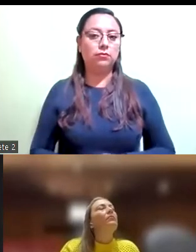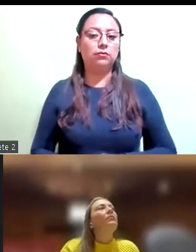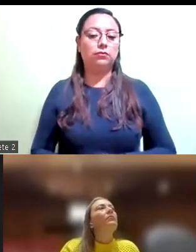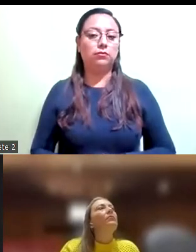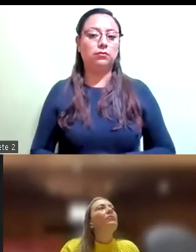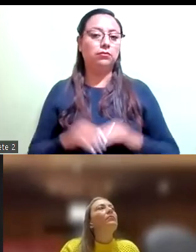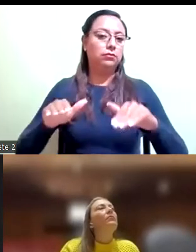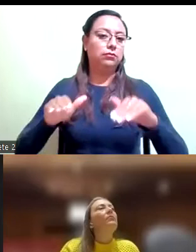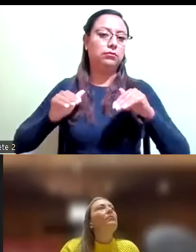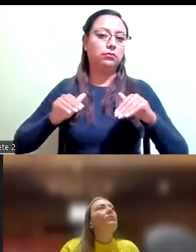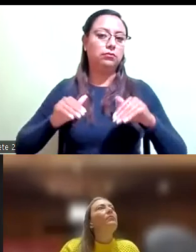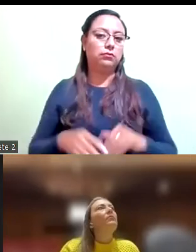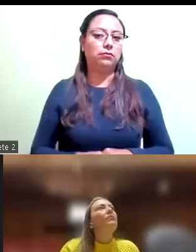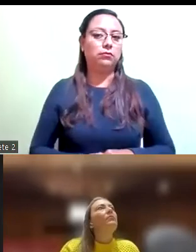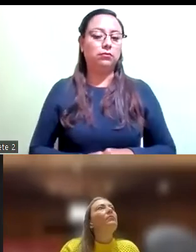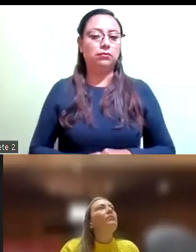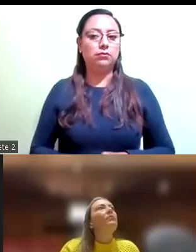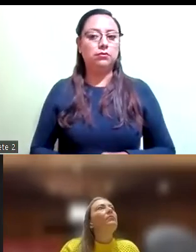Abstenciones.